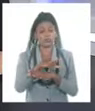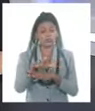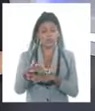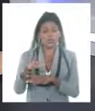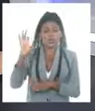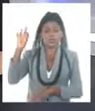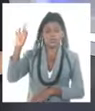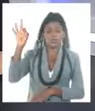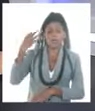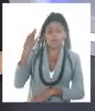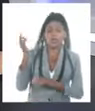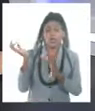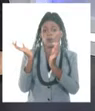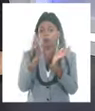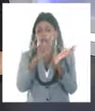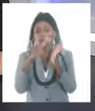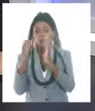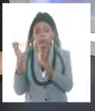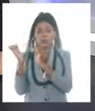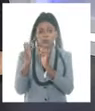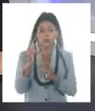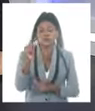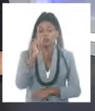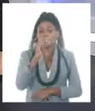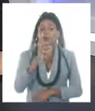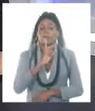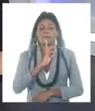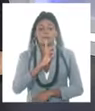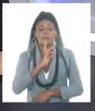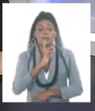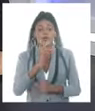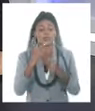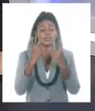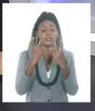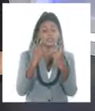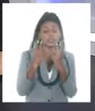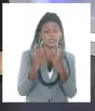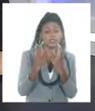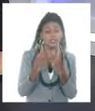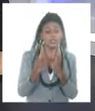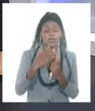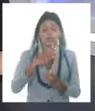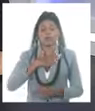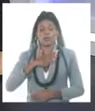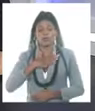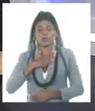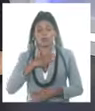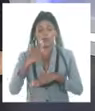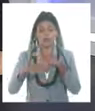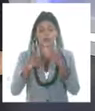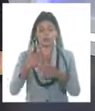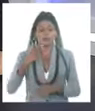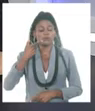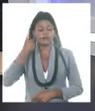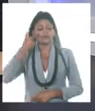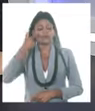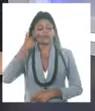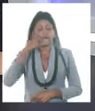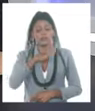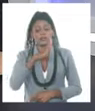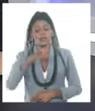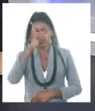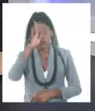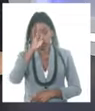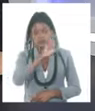tiempo al aire libre, tomar bastante agua, si se sienten alguna, algún problema respiratorio, acudir al